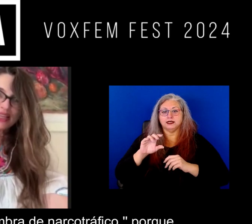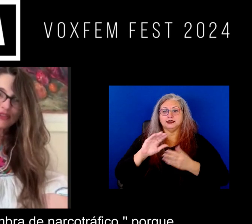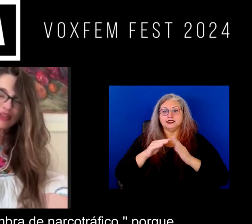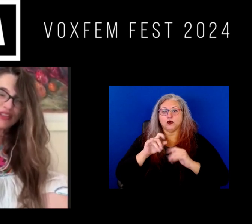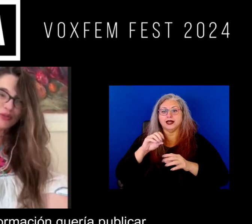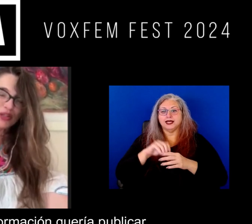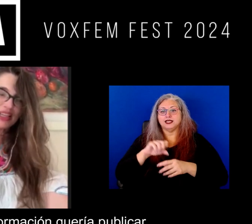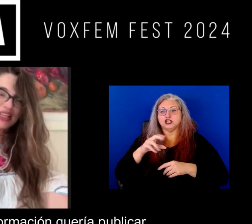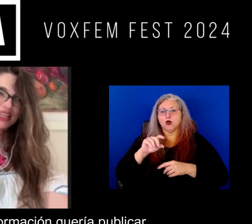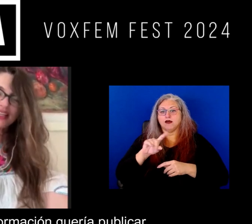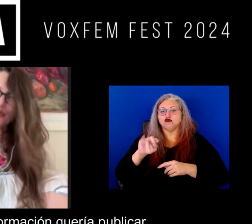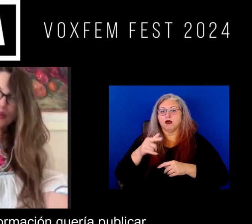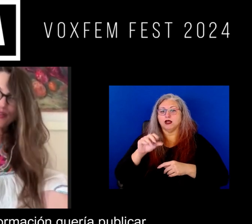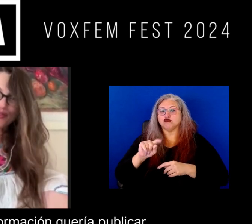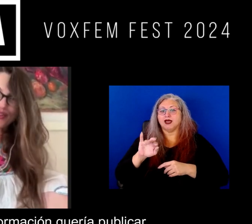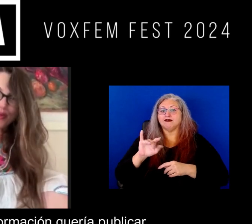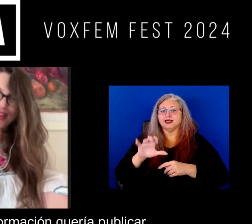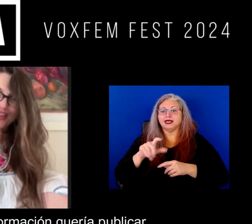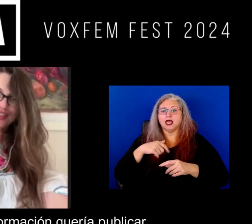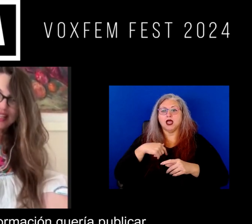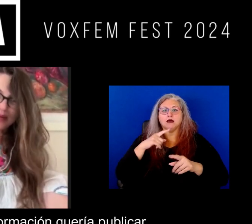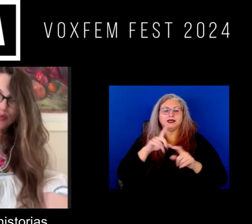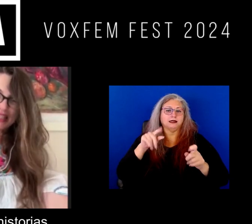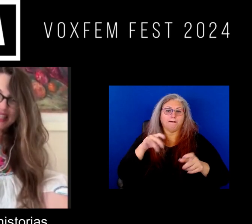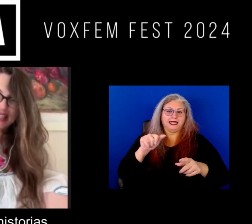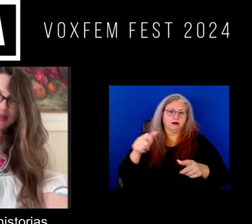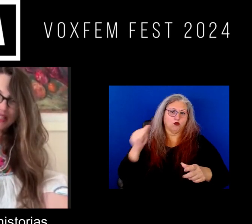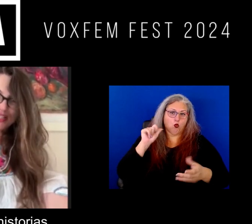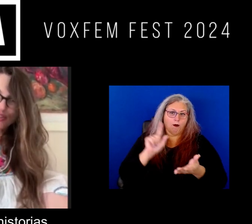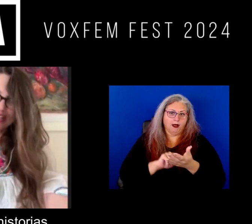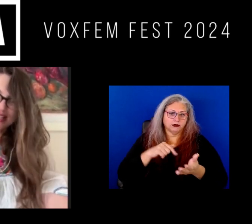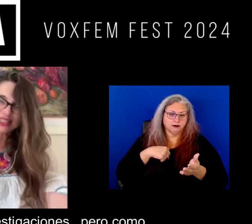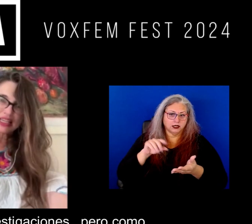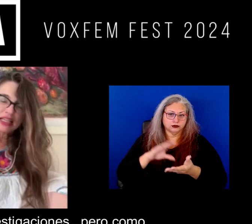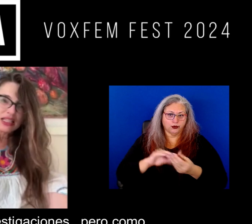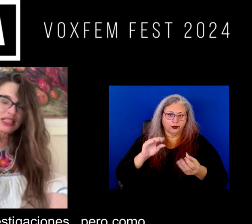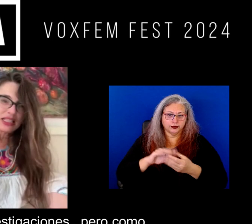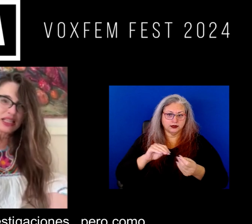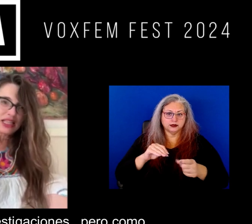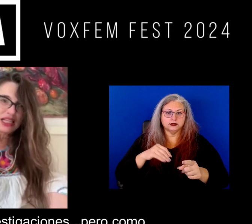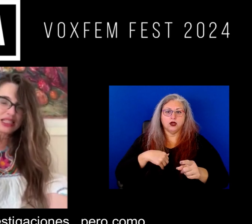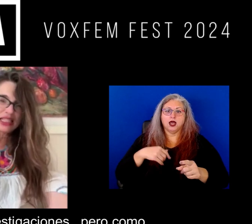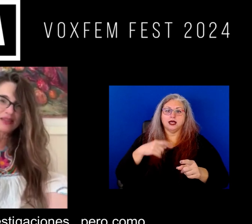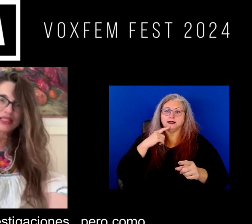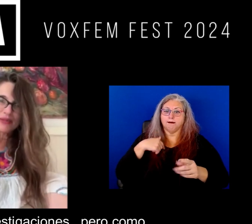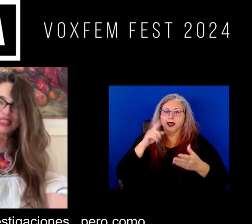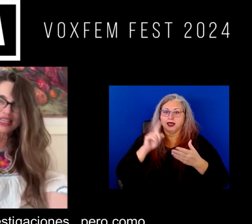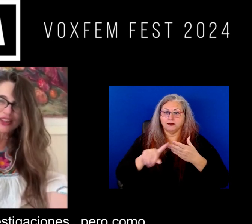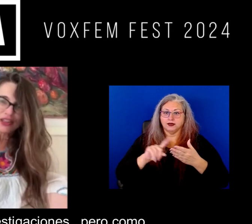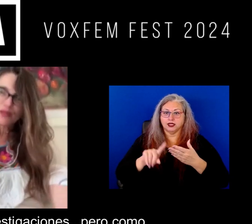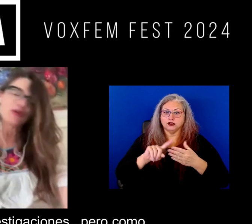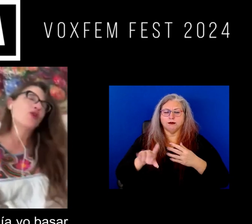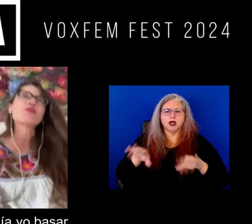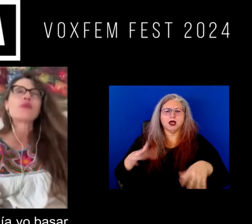sombra de narcotráfico porque ningún medio de formación quería publicar mis historias decían que mis